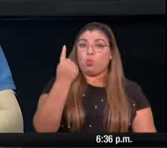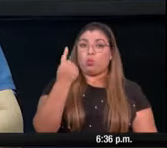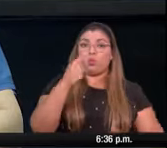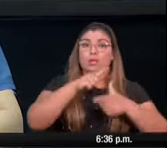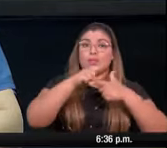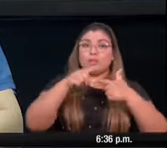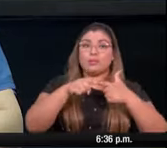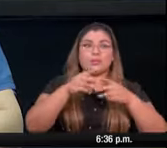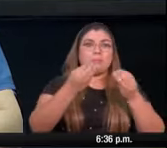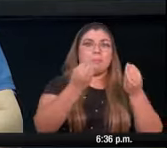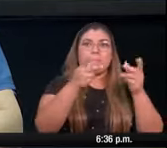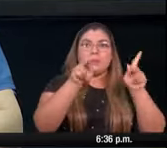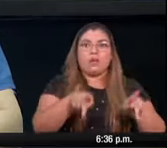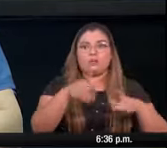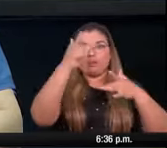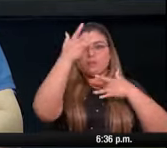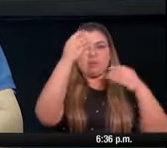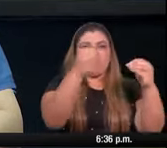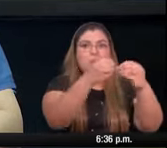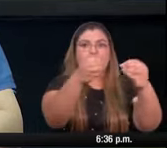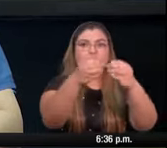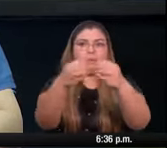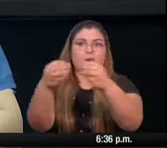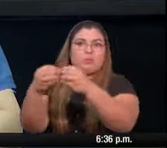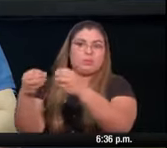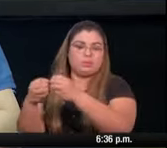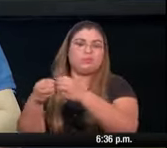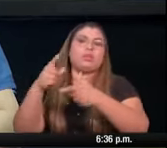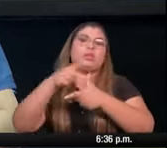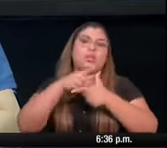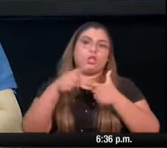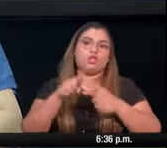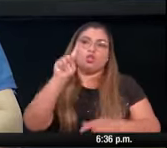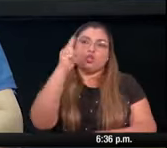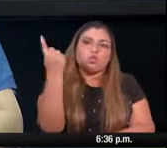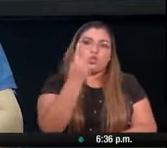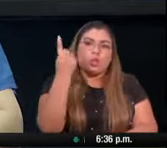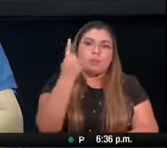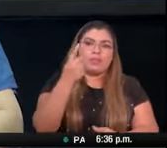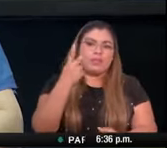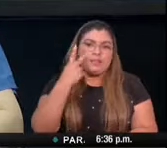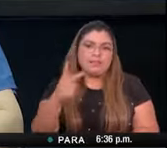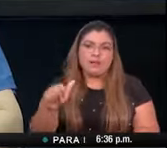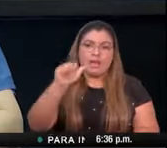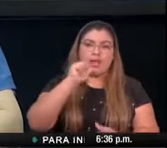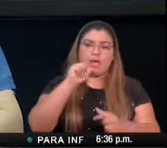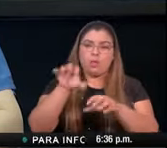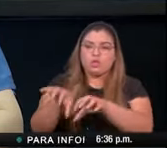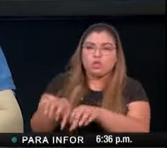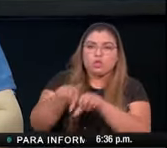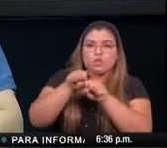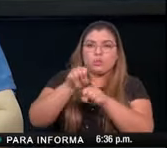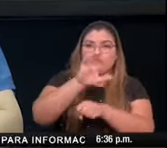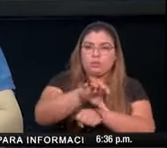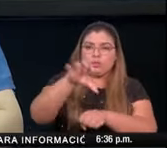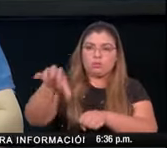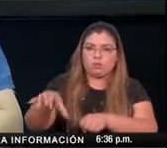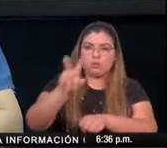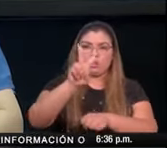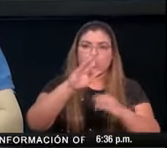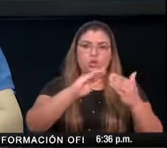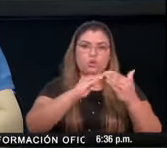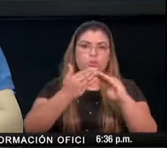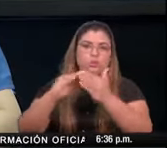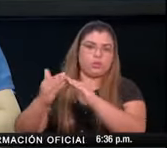capacidad instalada afectado y al tener un solo hospital y además el RT se han decidido